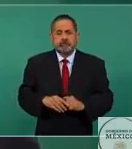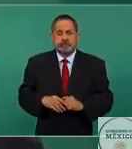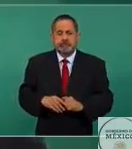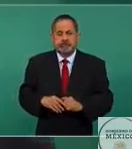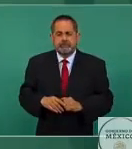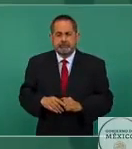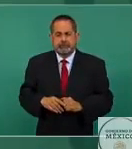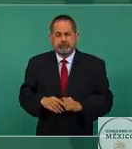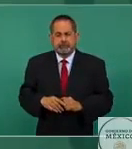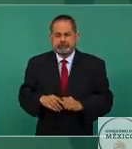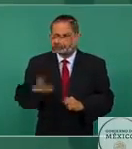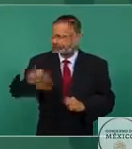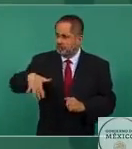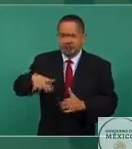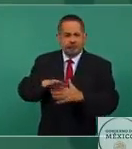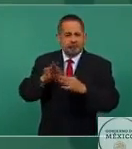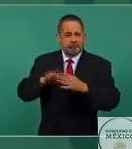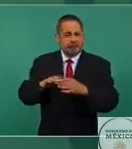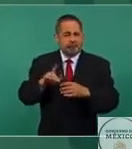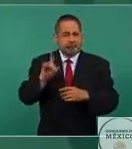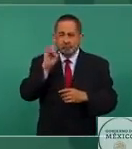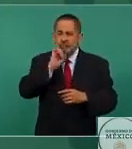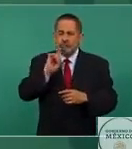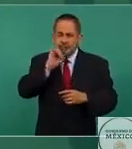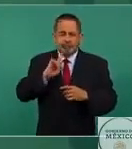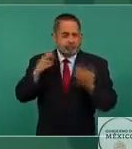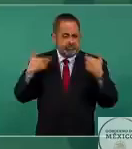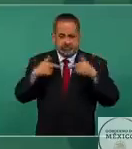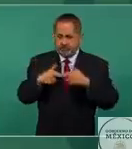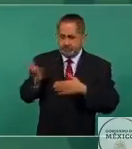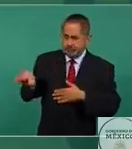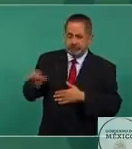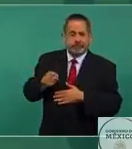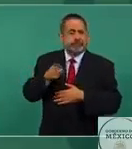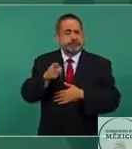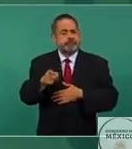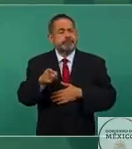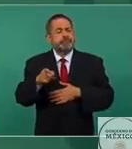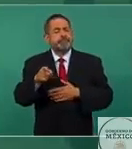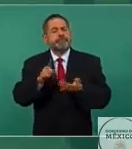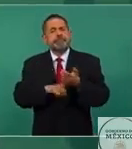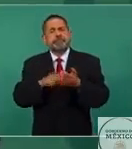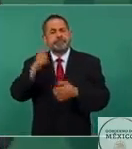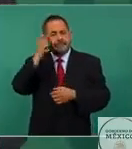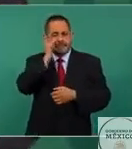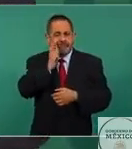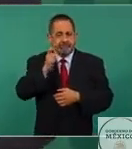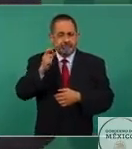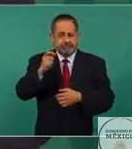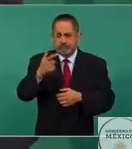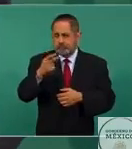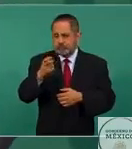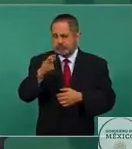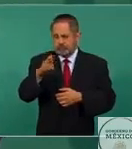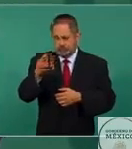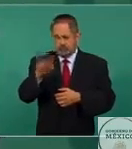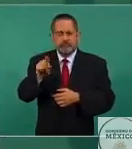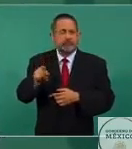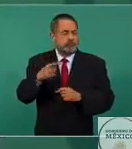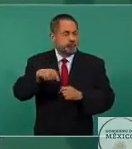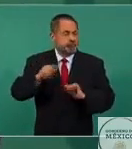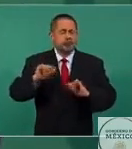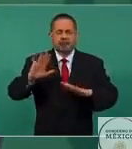Como lo mencionó la maestra, ya en el caso de Guerrero hay el compromiso